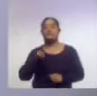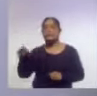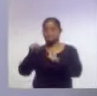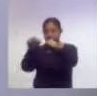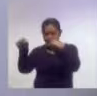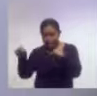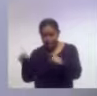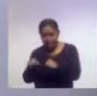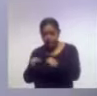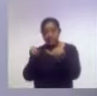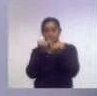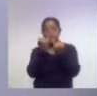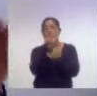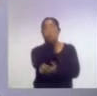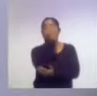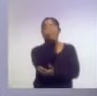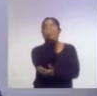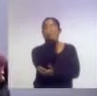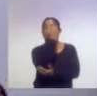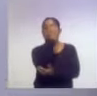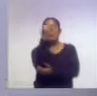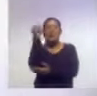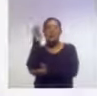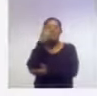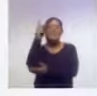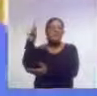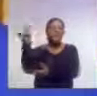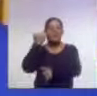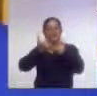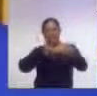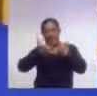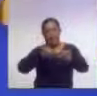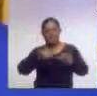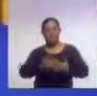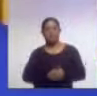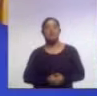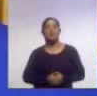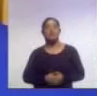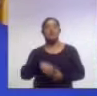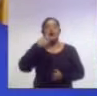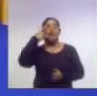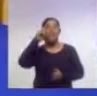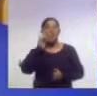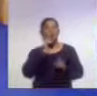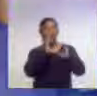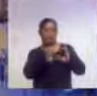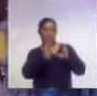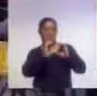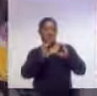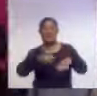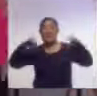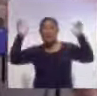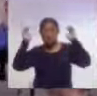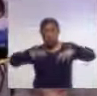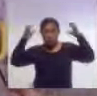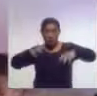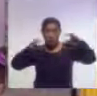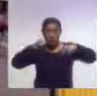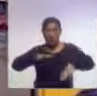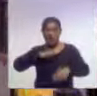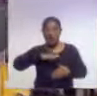como patios de juegos. Para evitar contratiempos durante la temporada de lluvias, se